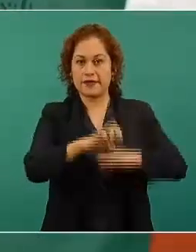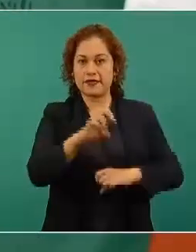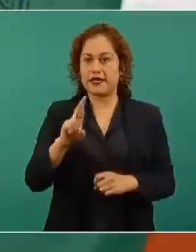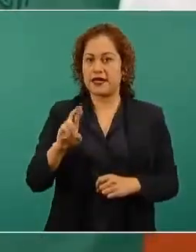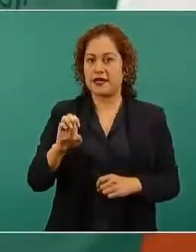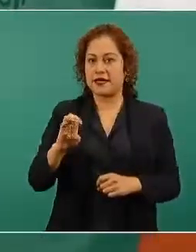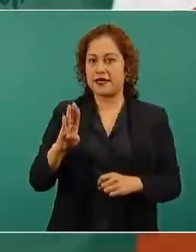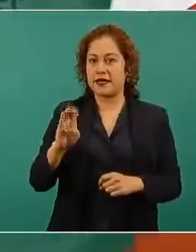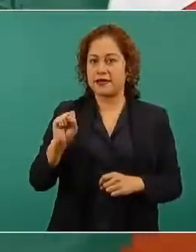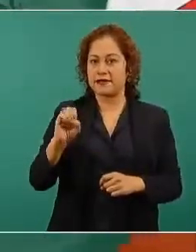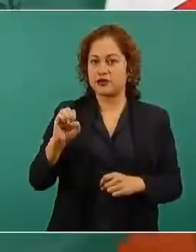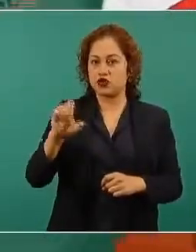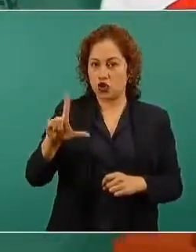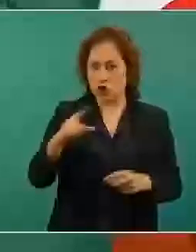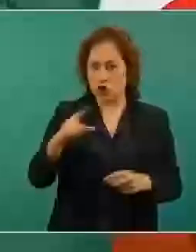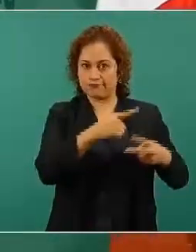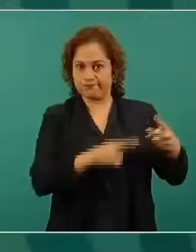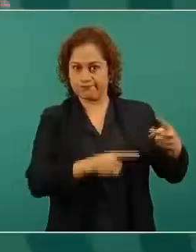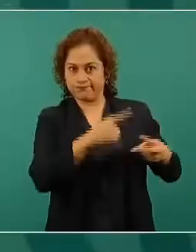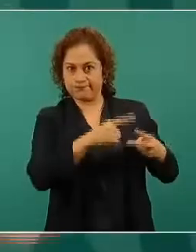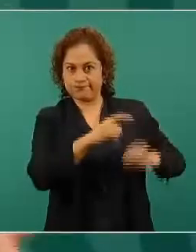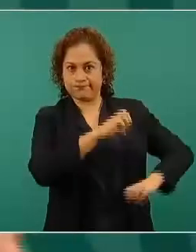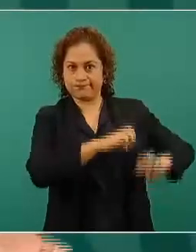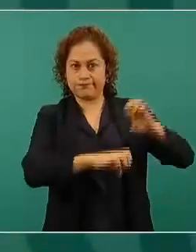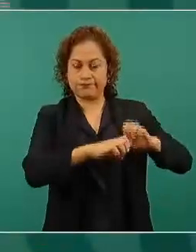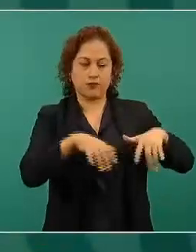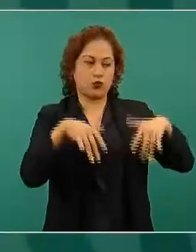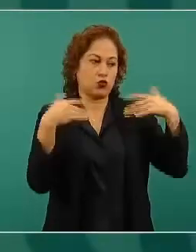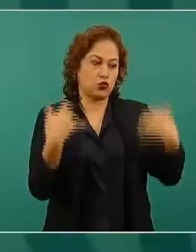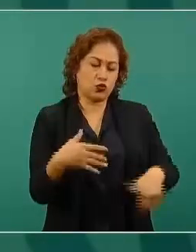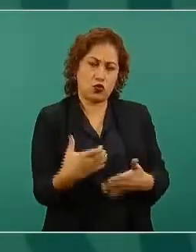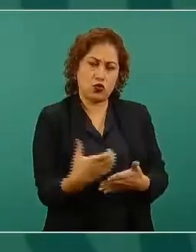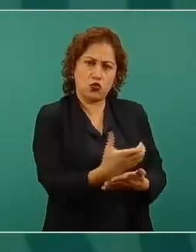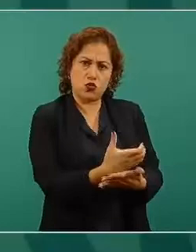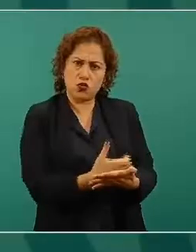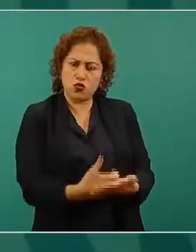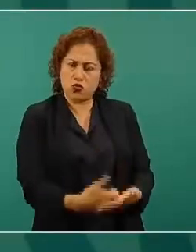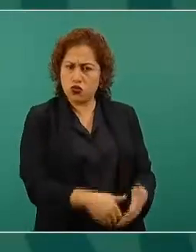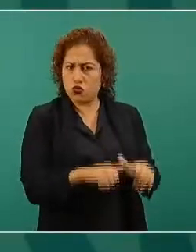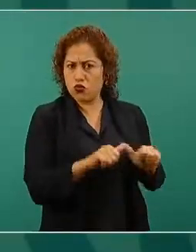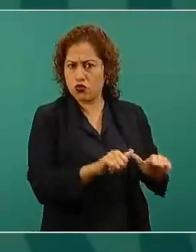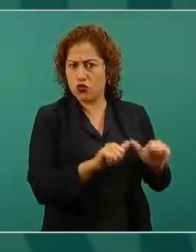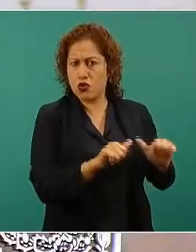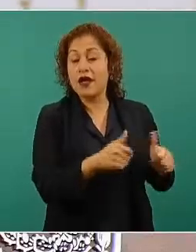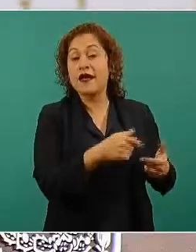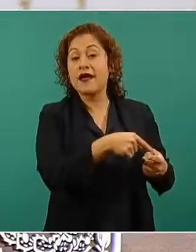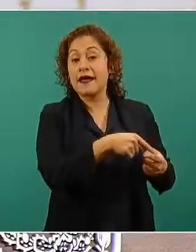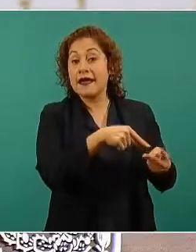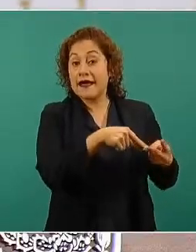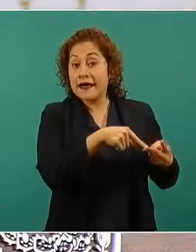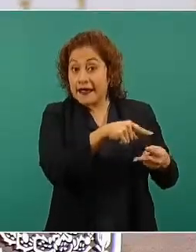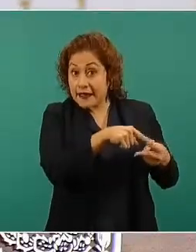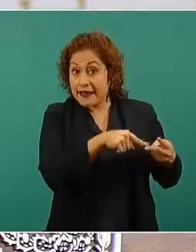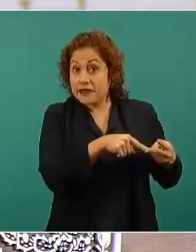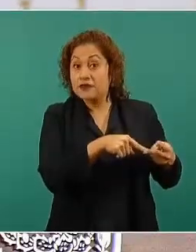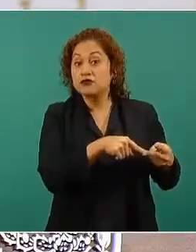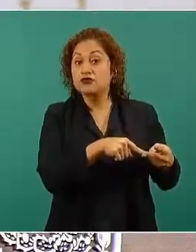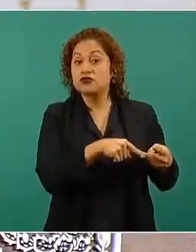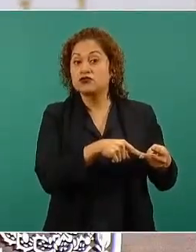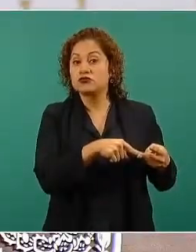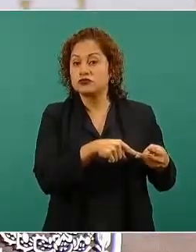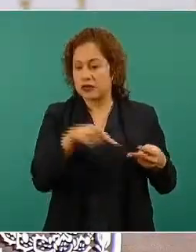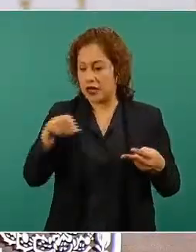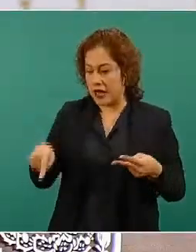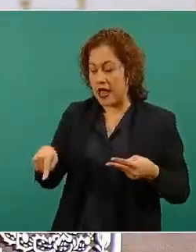bueno se le vendieron hasta acciones a precios bajos acciones de